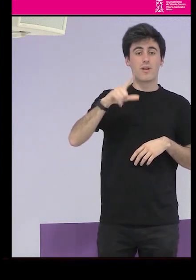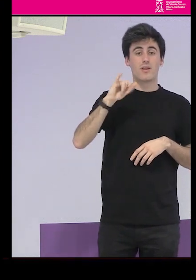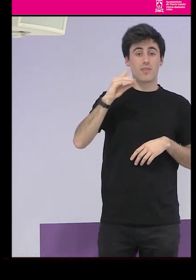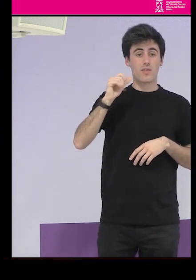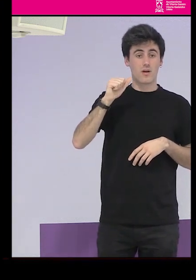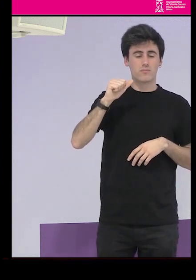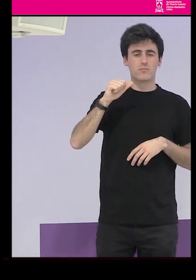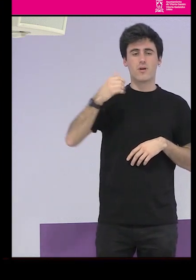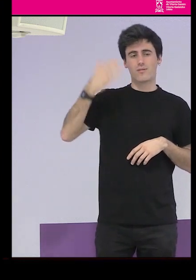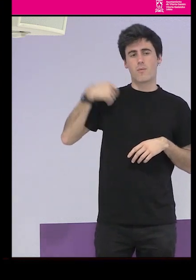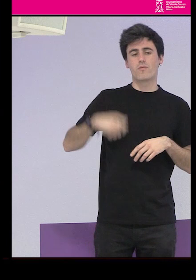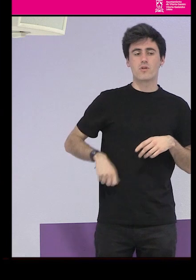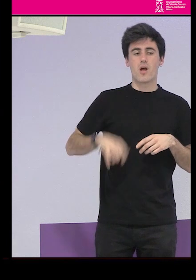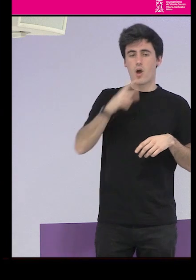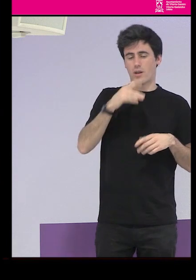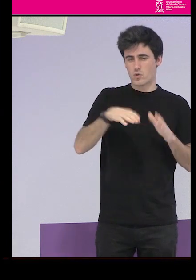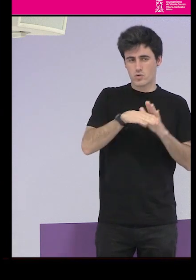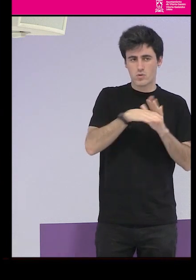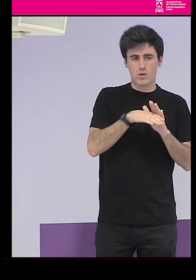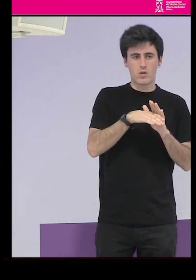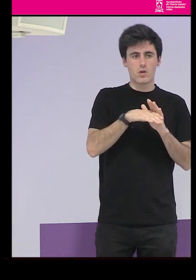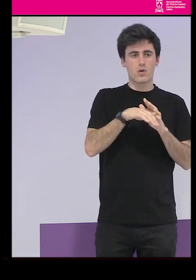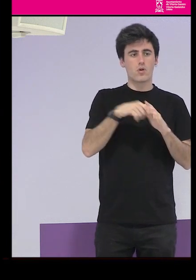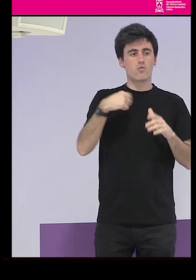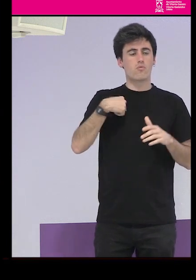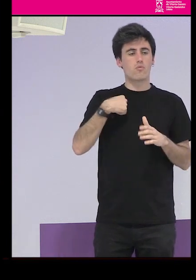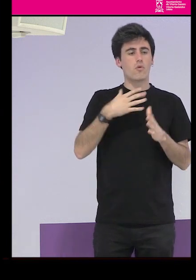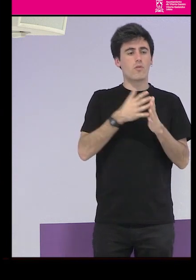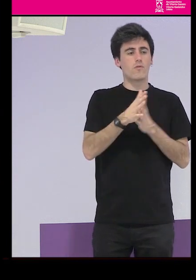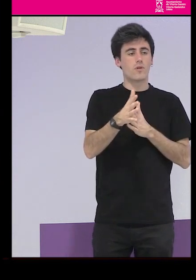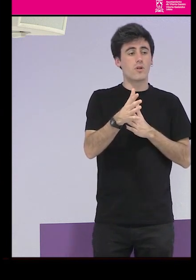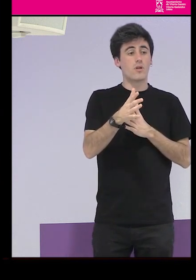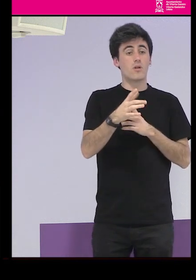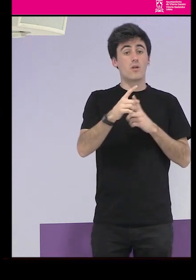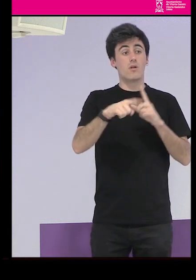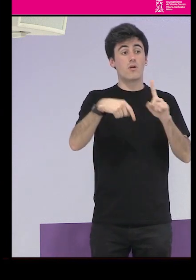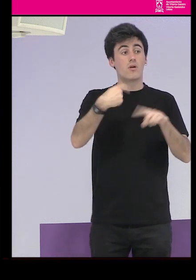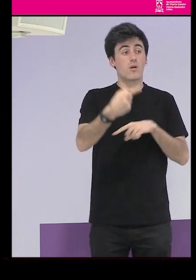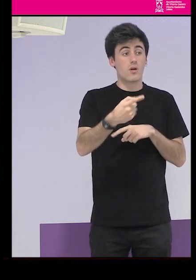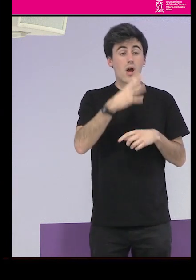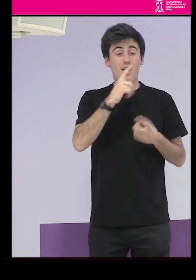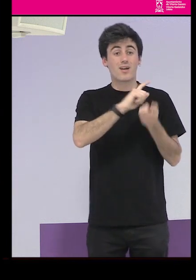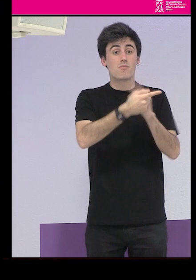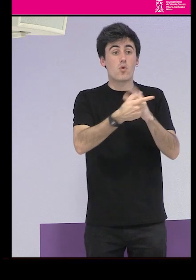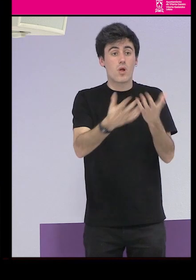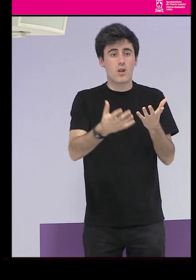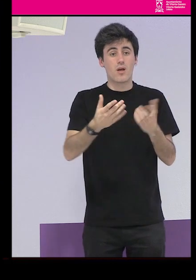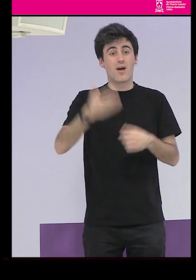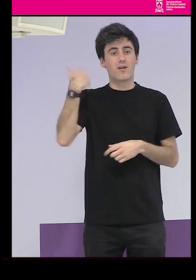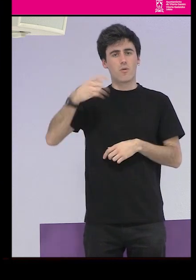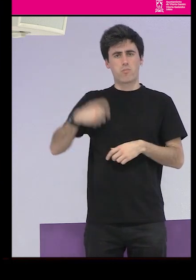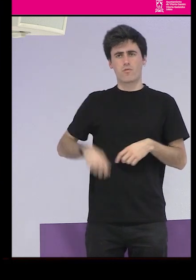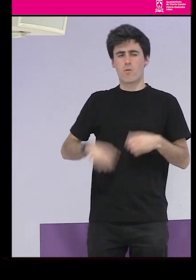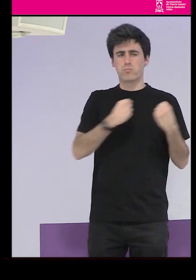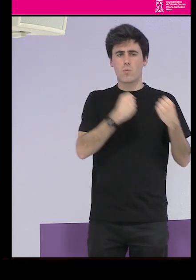que bueno pues no voy a definir en qué ha derivado pero bueno dos grandes profesionales en su momento